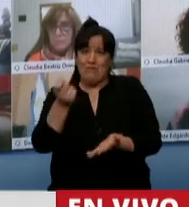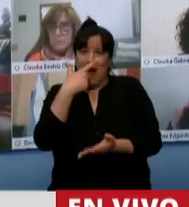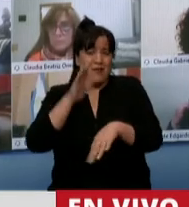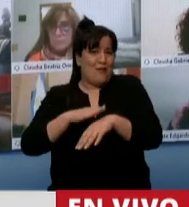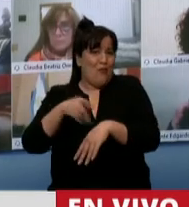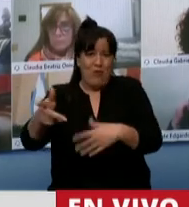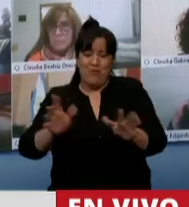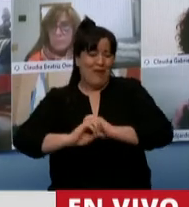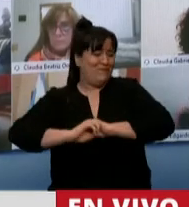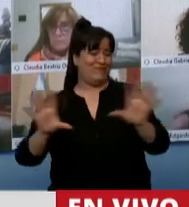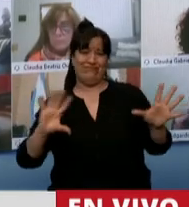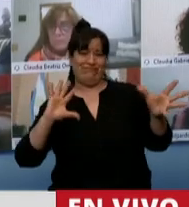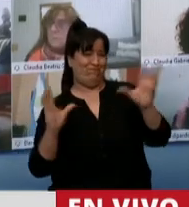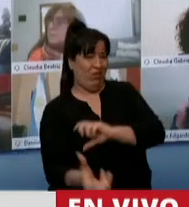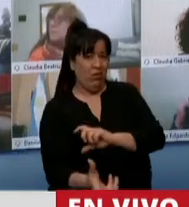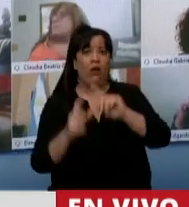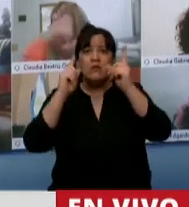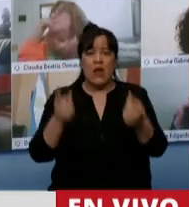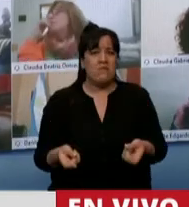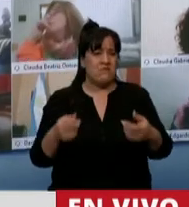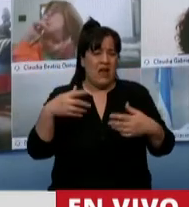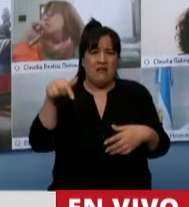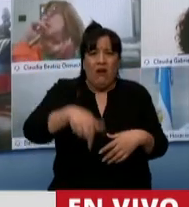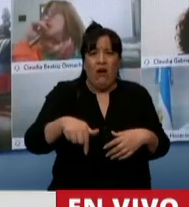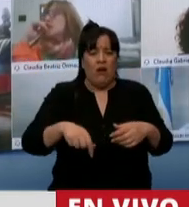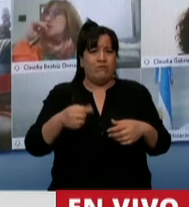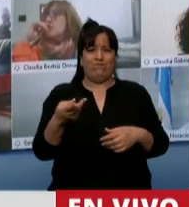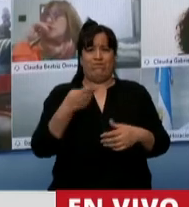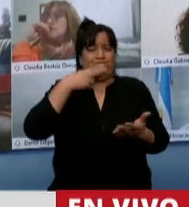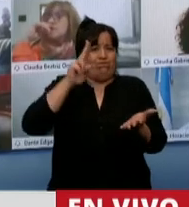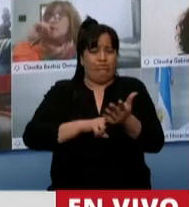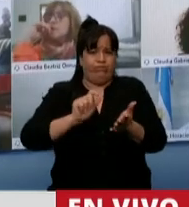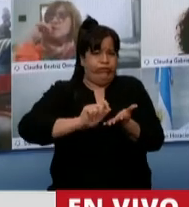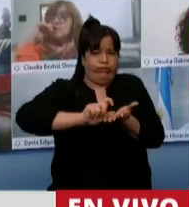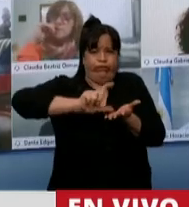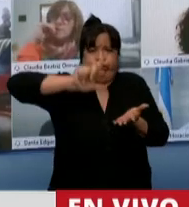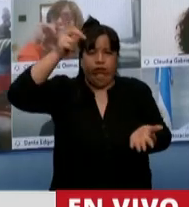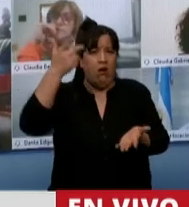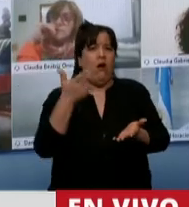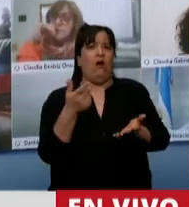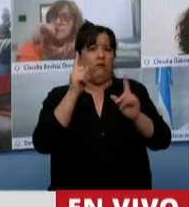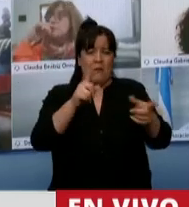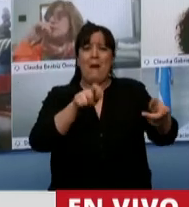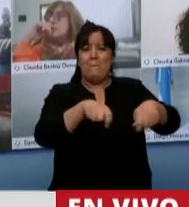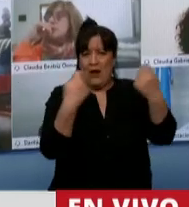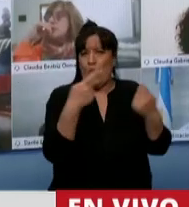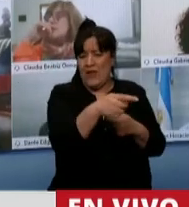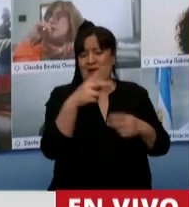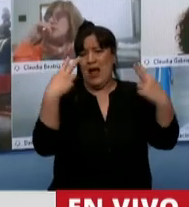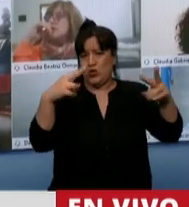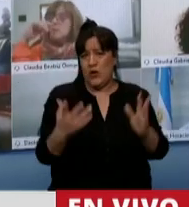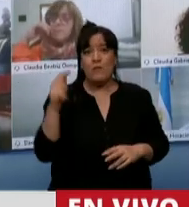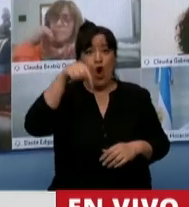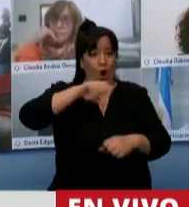al aumento desmesurado de las tarifas que impactó directamente en el sector. Hoy esta pandemia